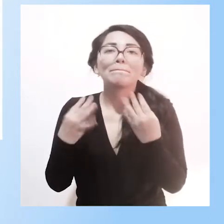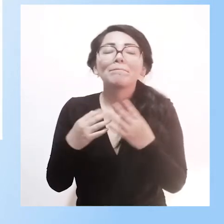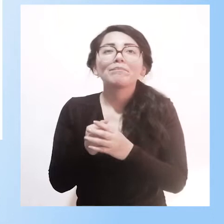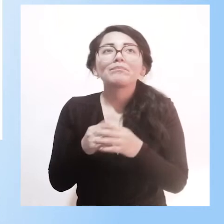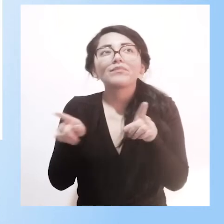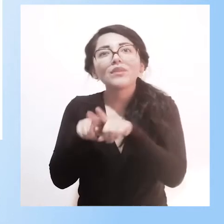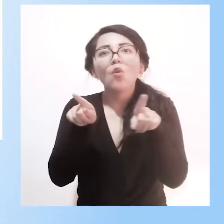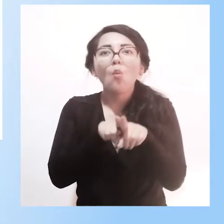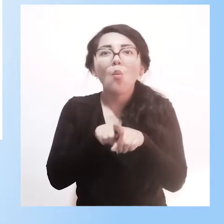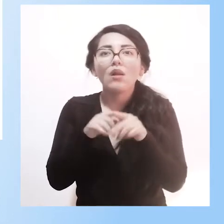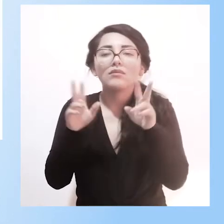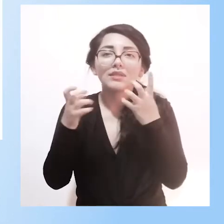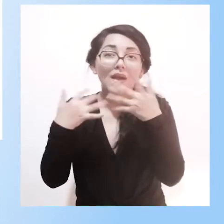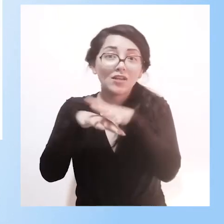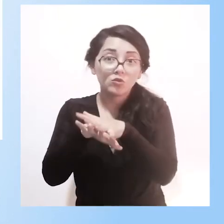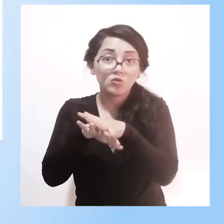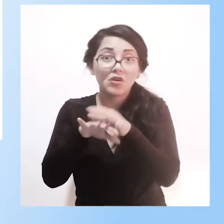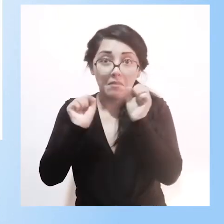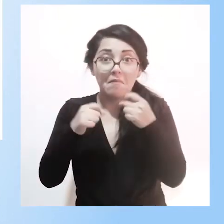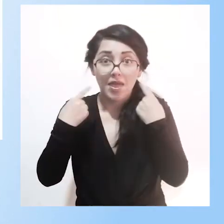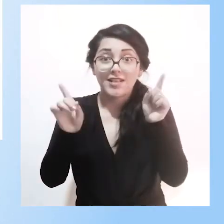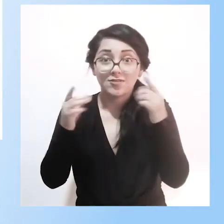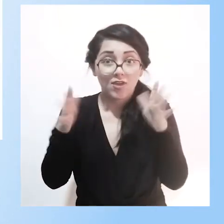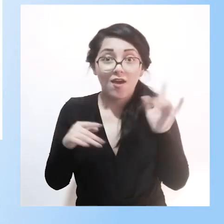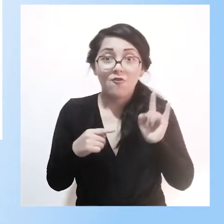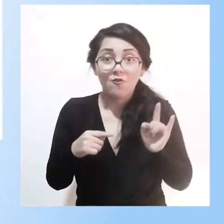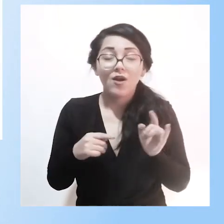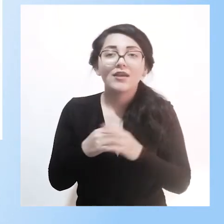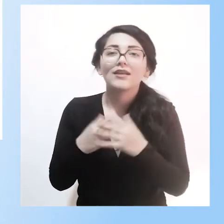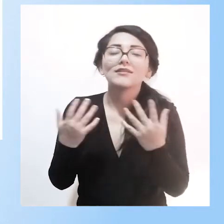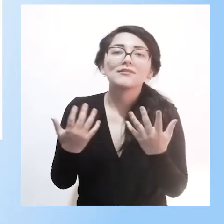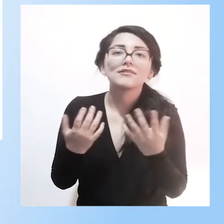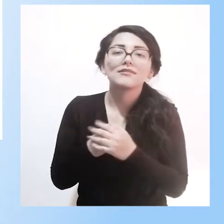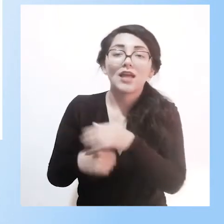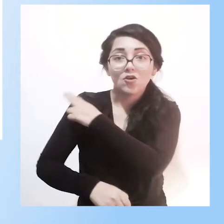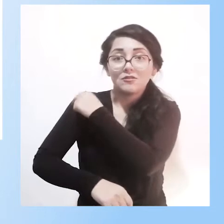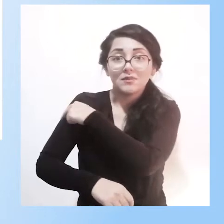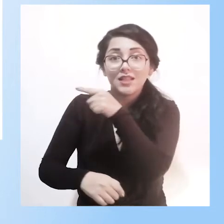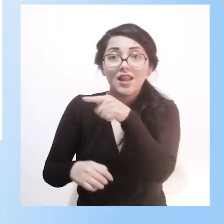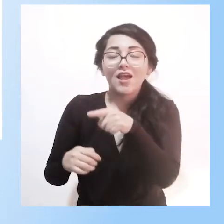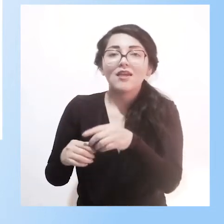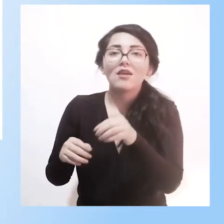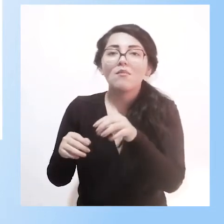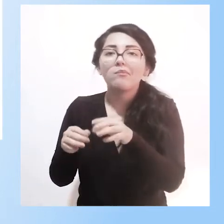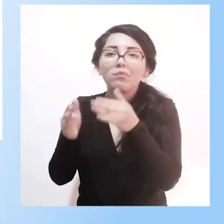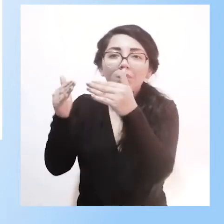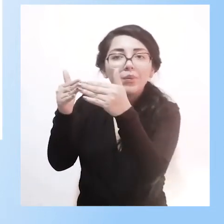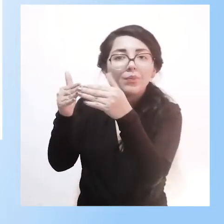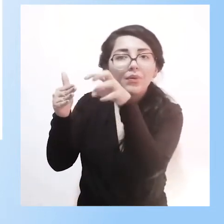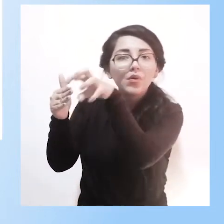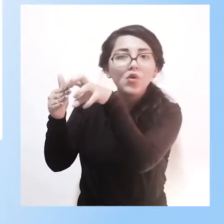en casos particulares, en estos centros de salud se han instalado rincones de juegos.